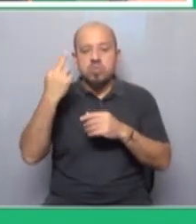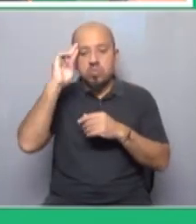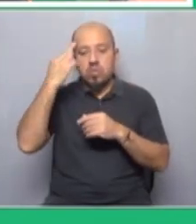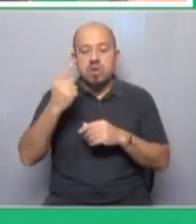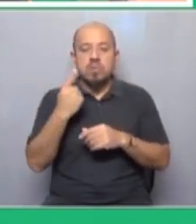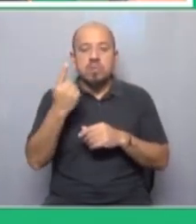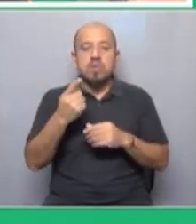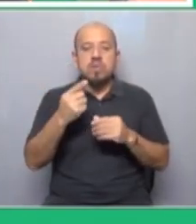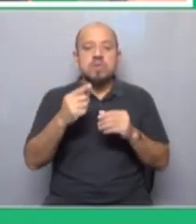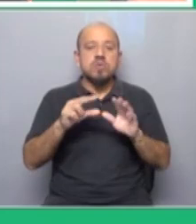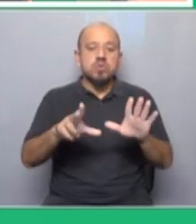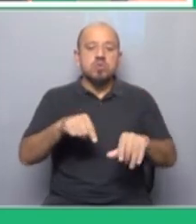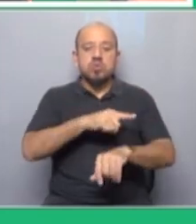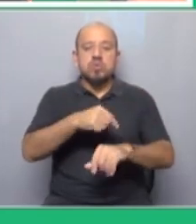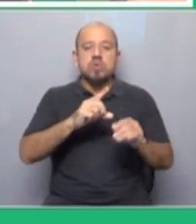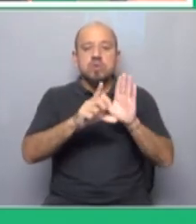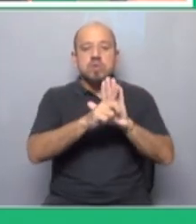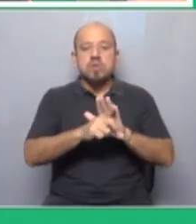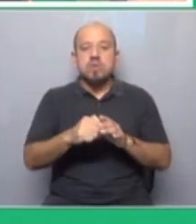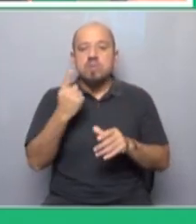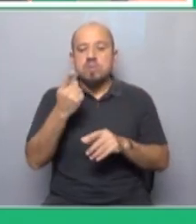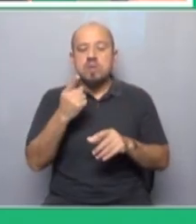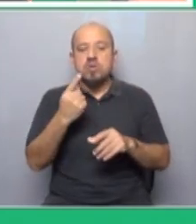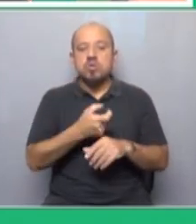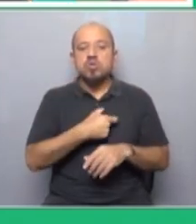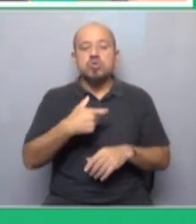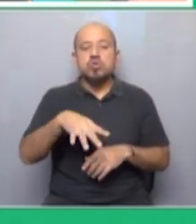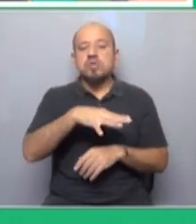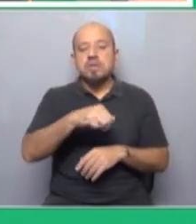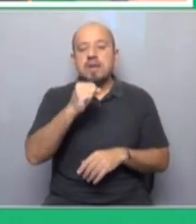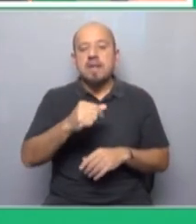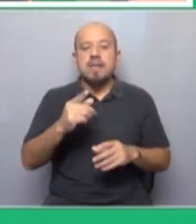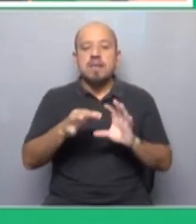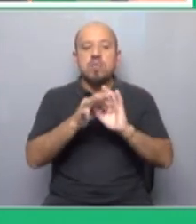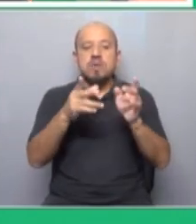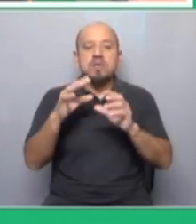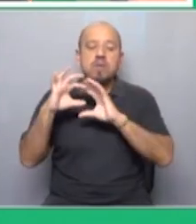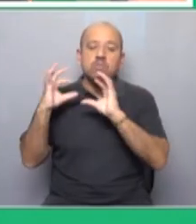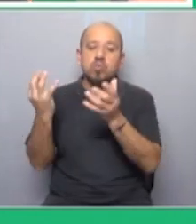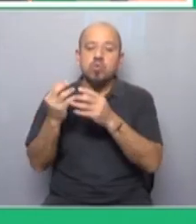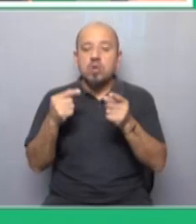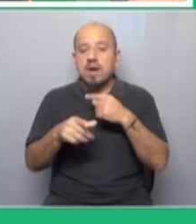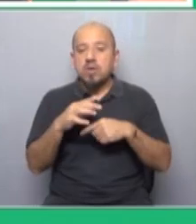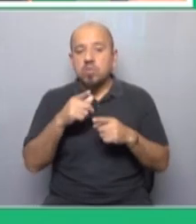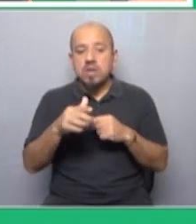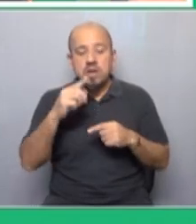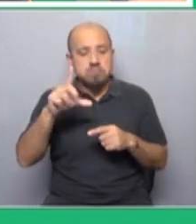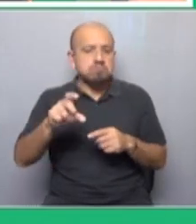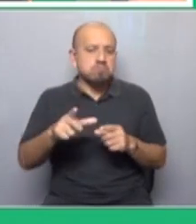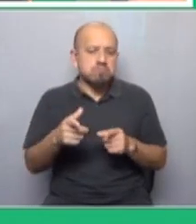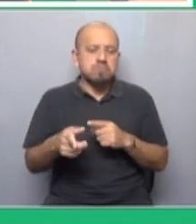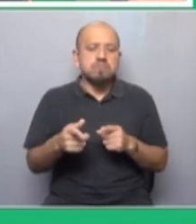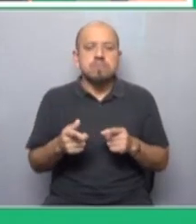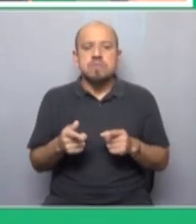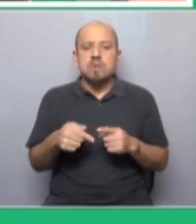por eso se ha dicho que es la primera socialdemocracia en el mundo en esa lógica hay una forma de distribución del poder es